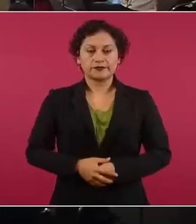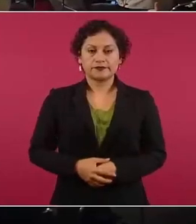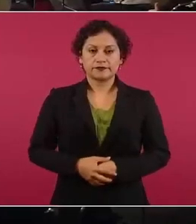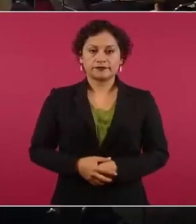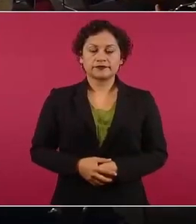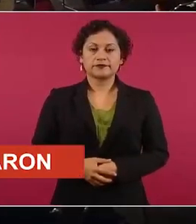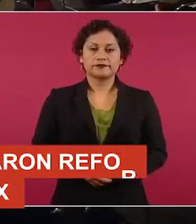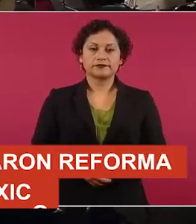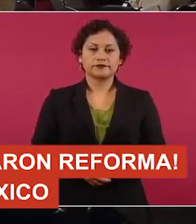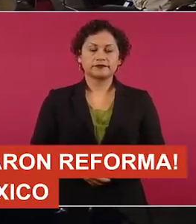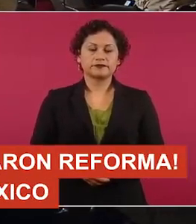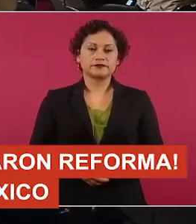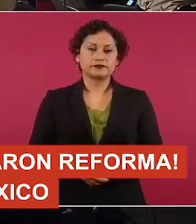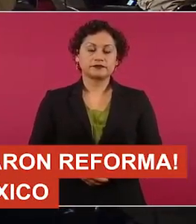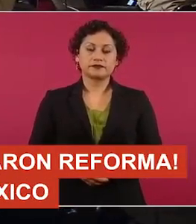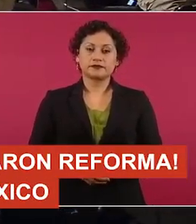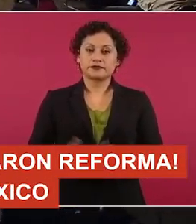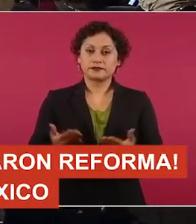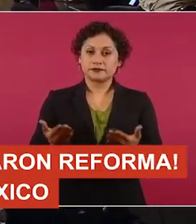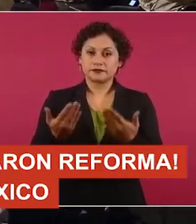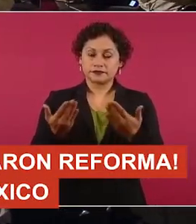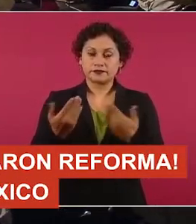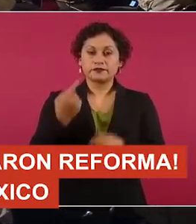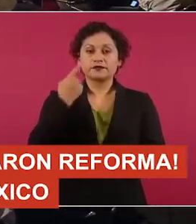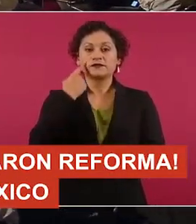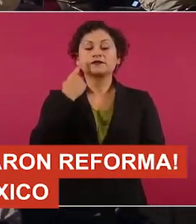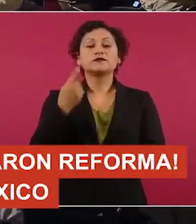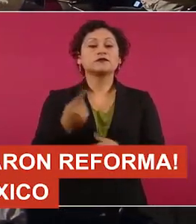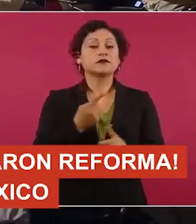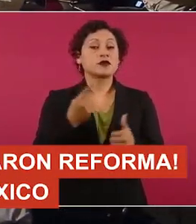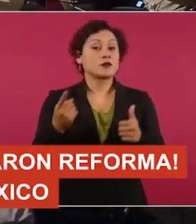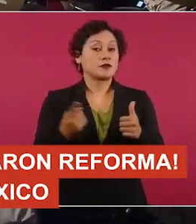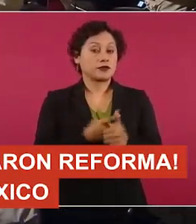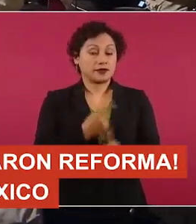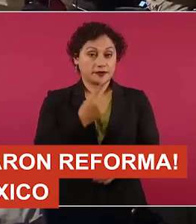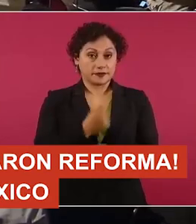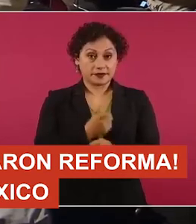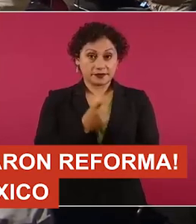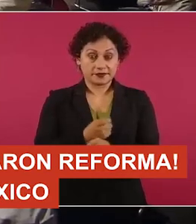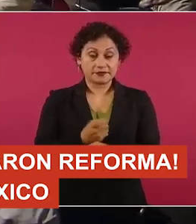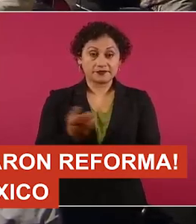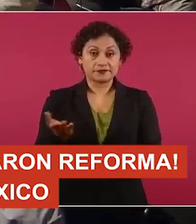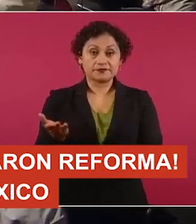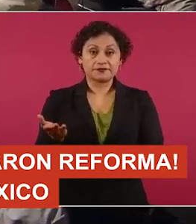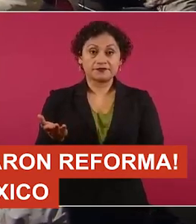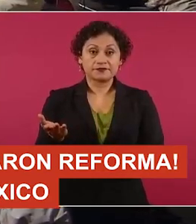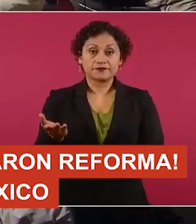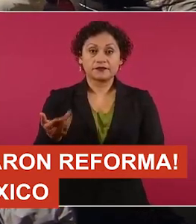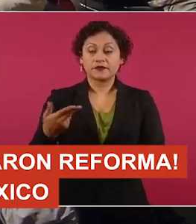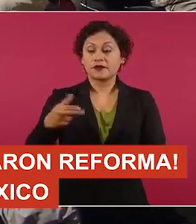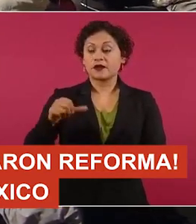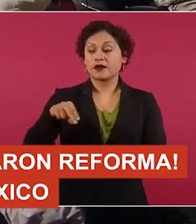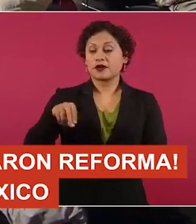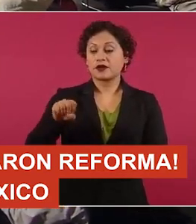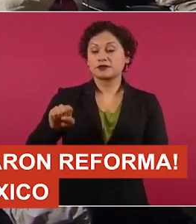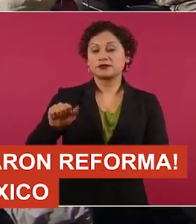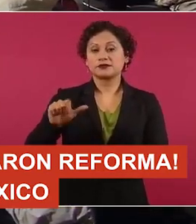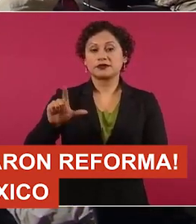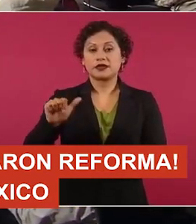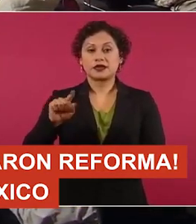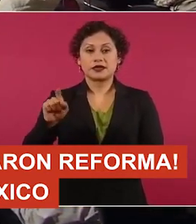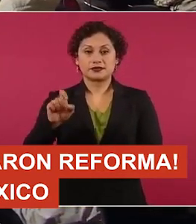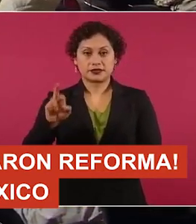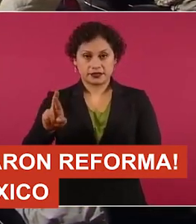Vamos, vamos, adelante. Vamos primero con Hans Salazar y luego lo